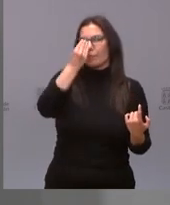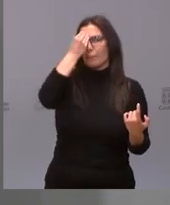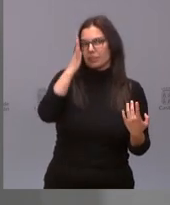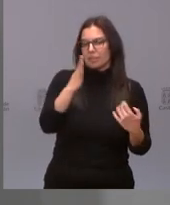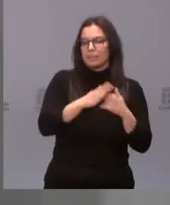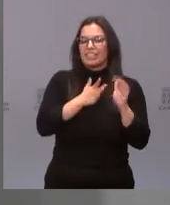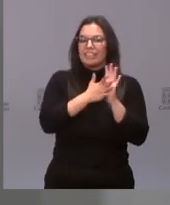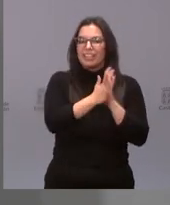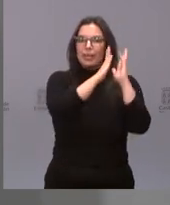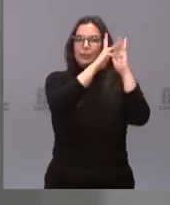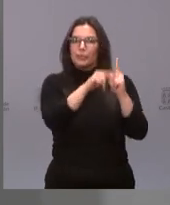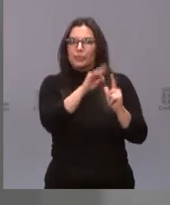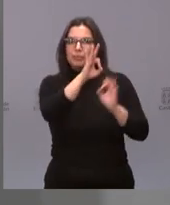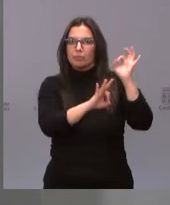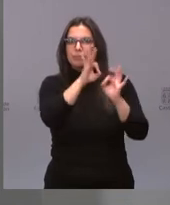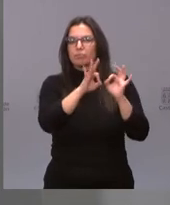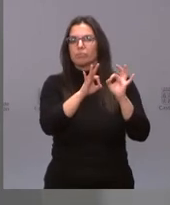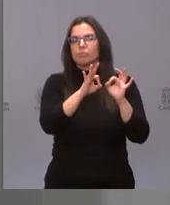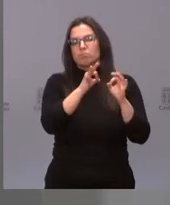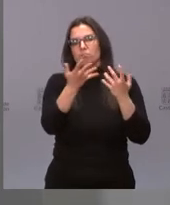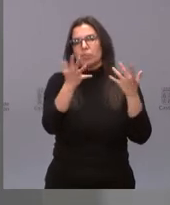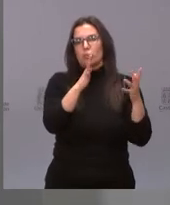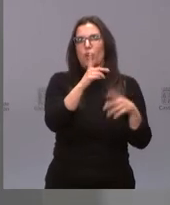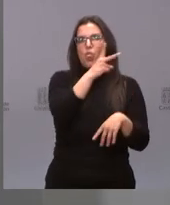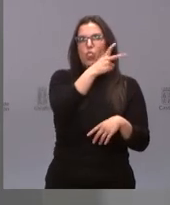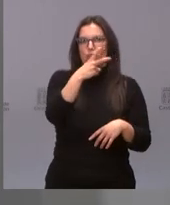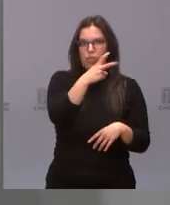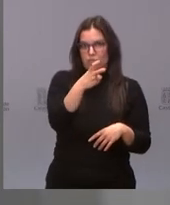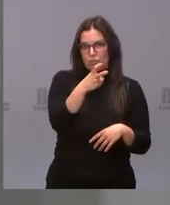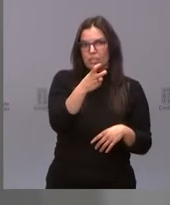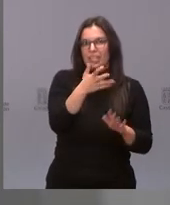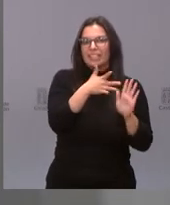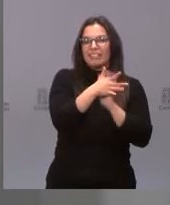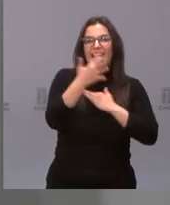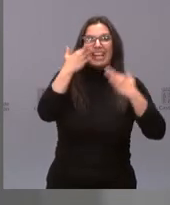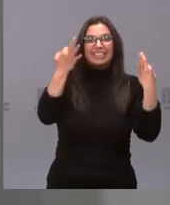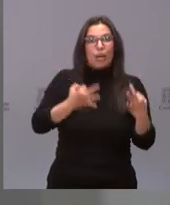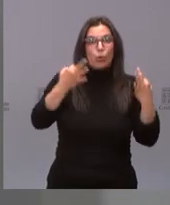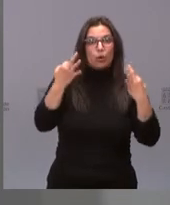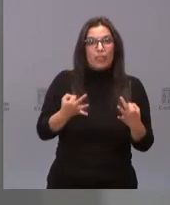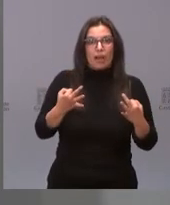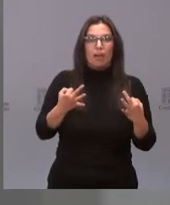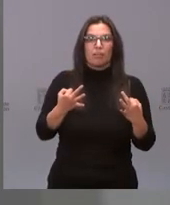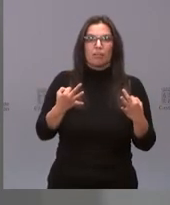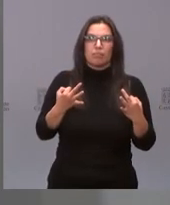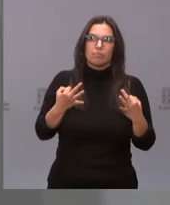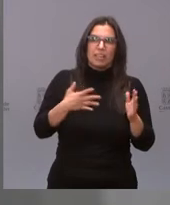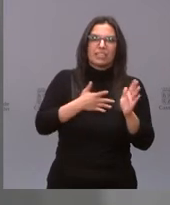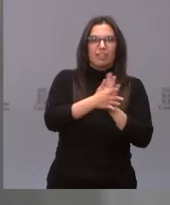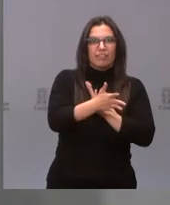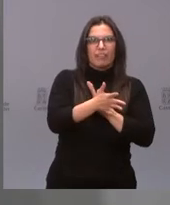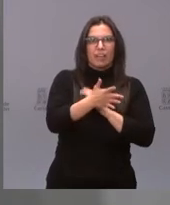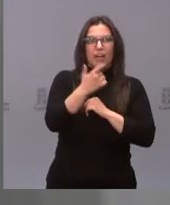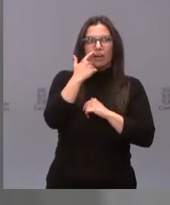de incidencias acumuladas de 200, es decir, que seguridad solamente es cuando tenemos un punto de corte, algunos